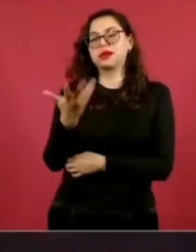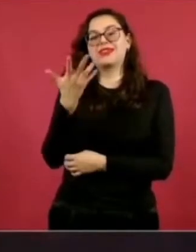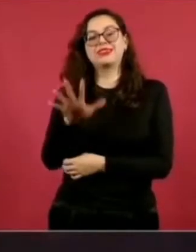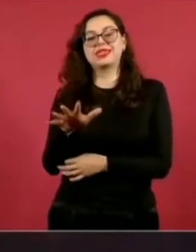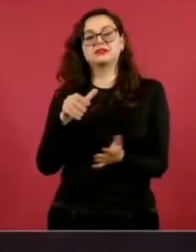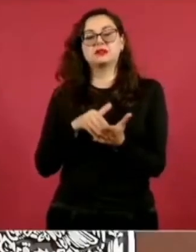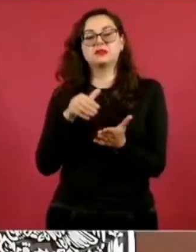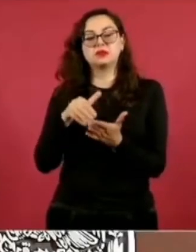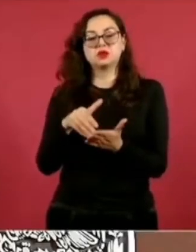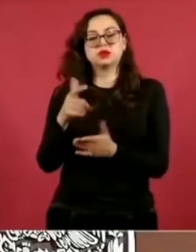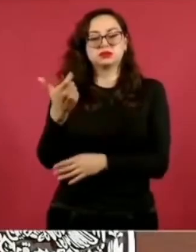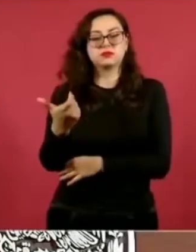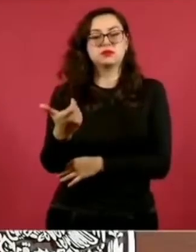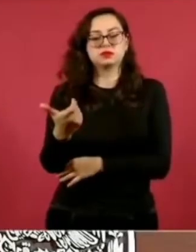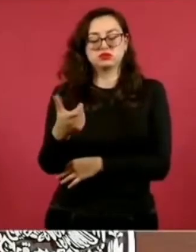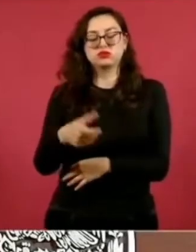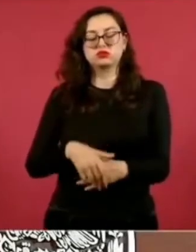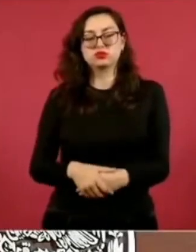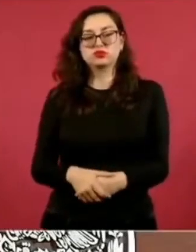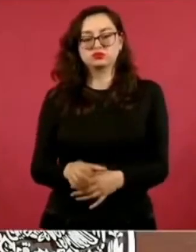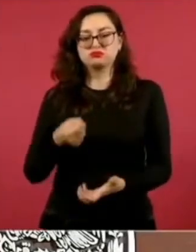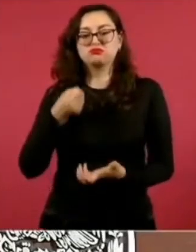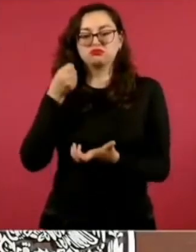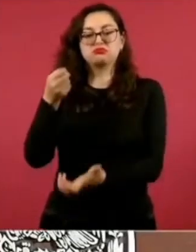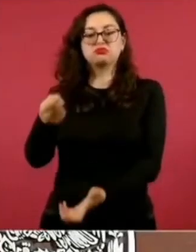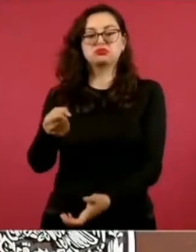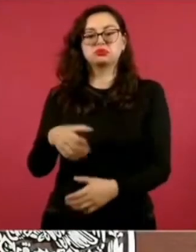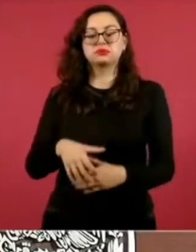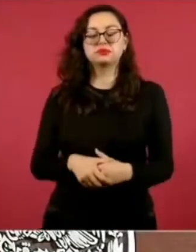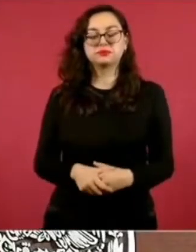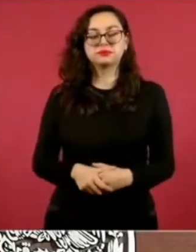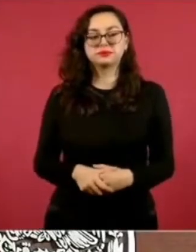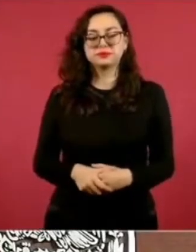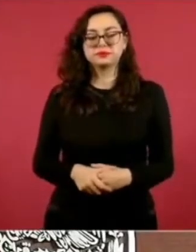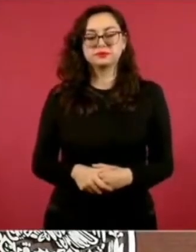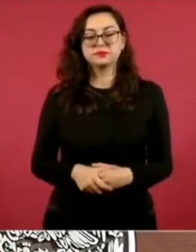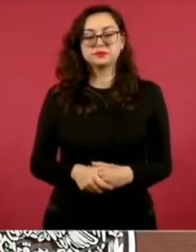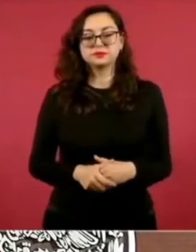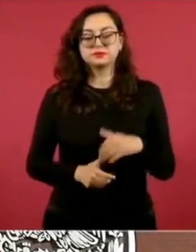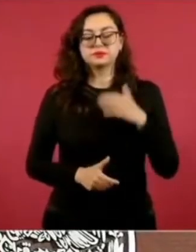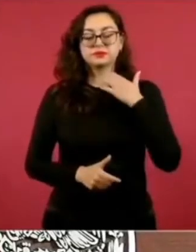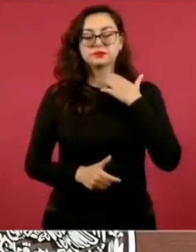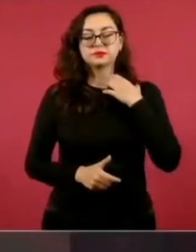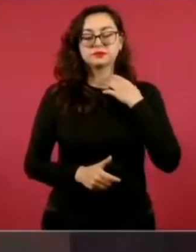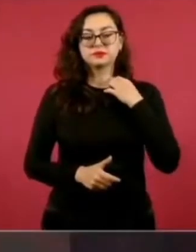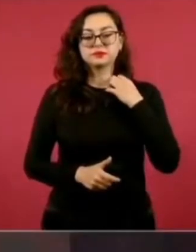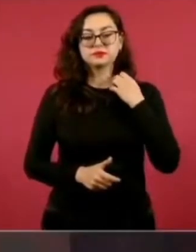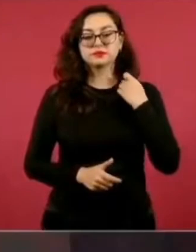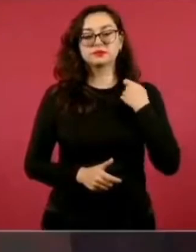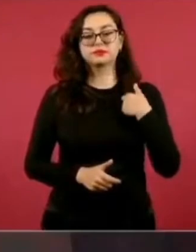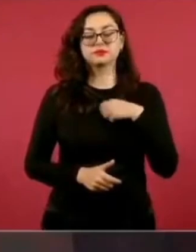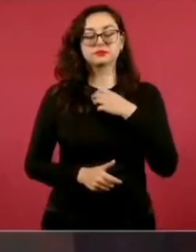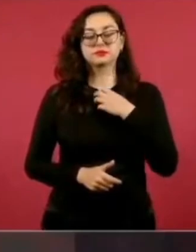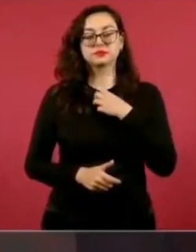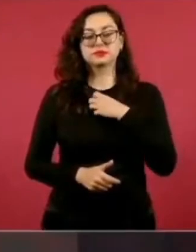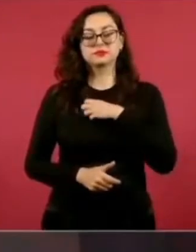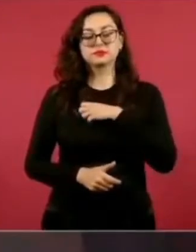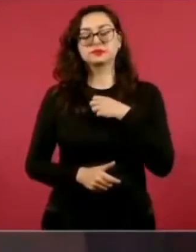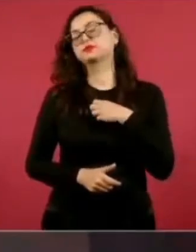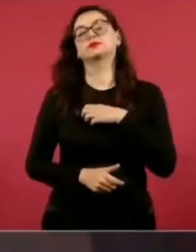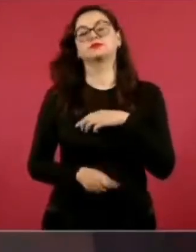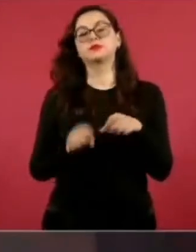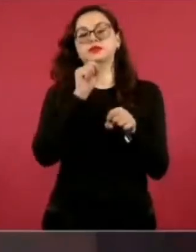mil millones de pesos. Entonces, también nos va a acompañar